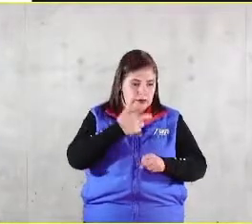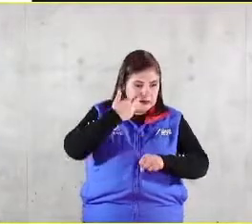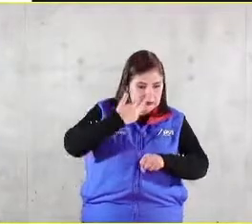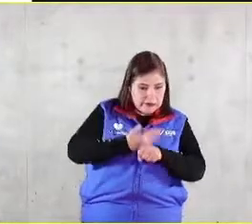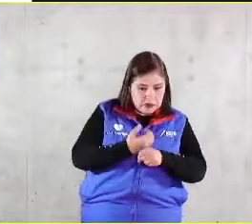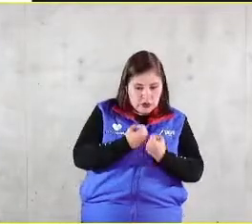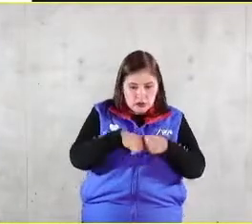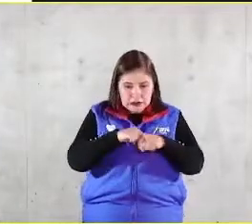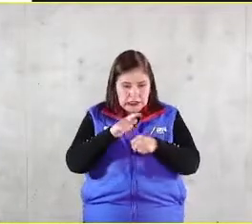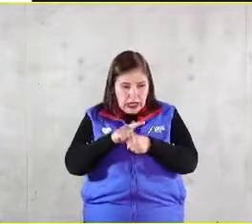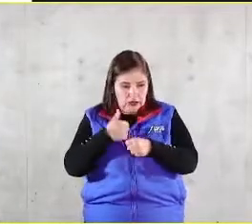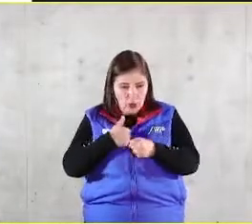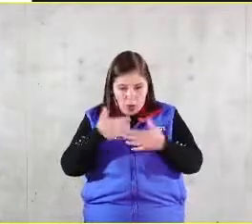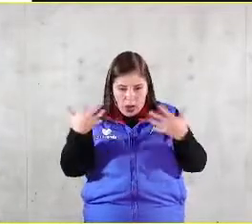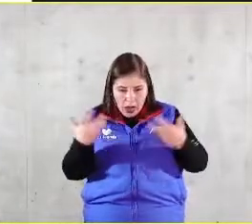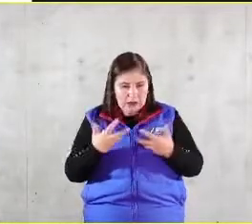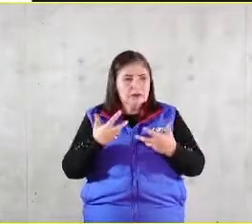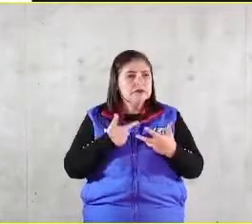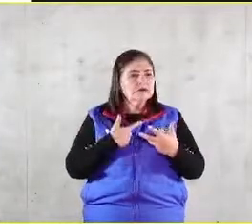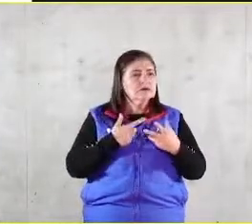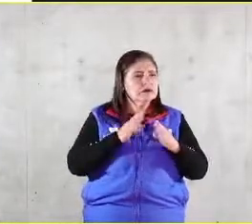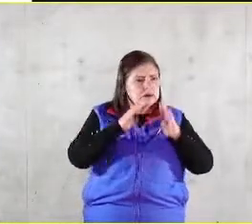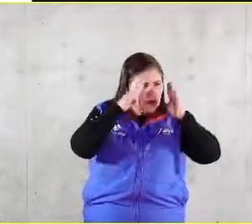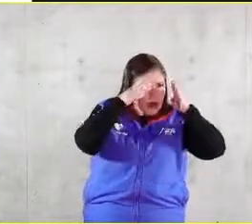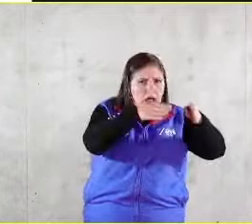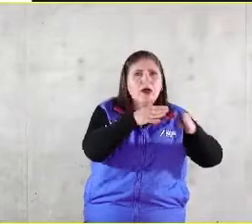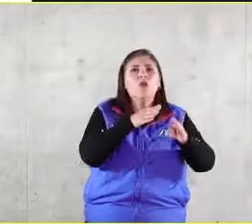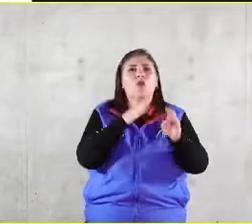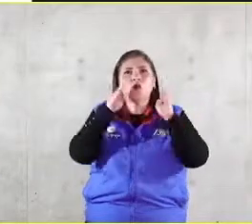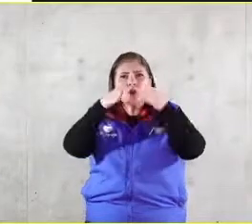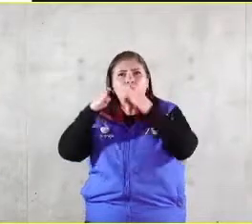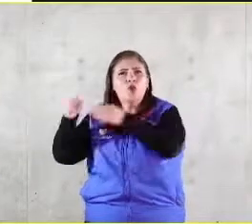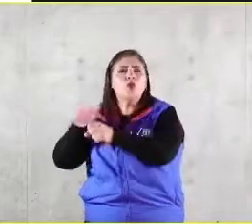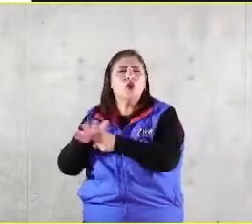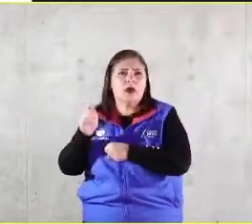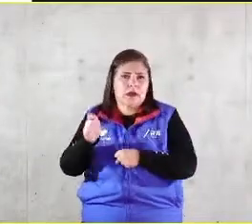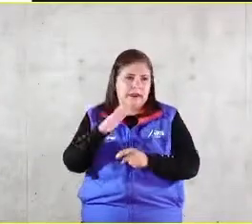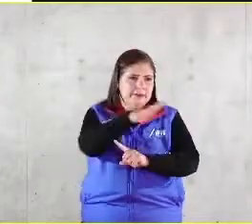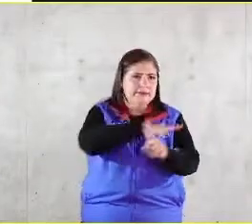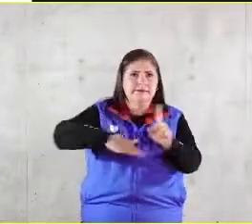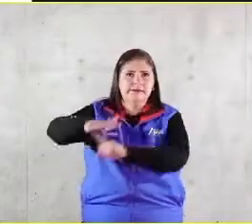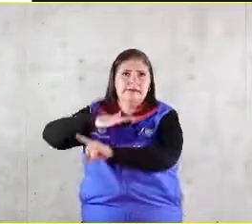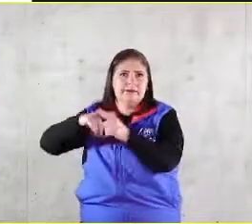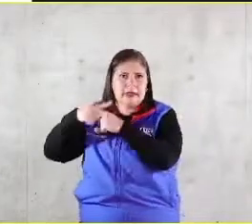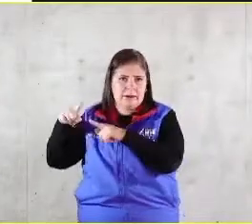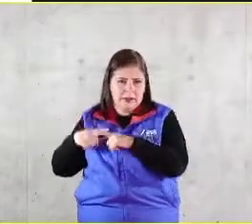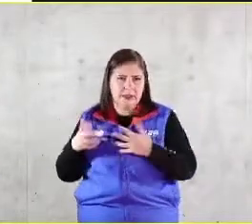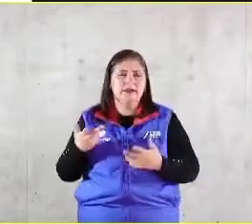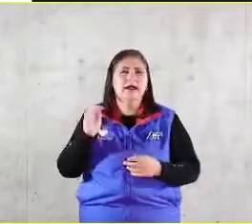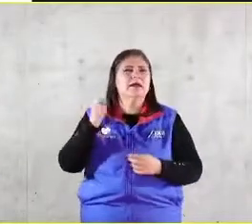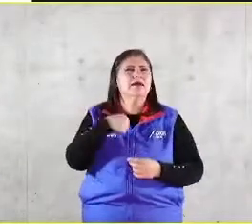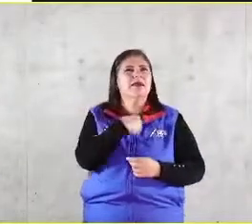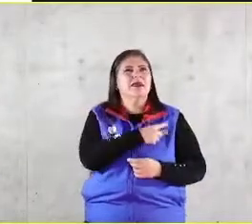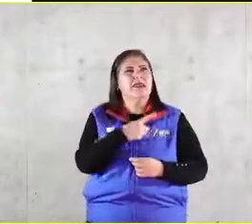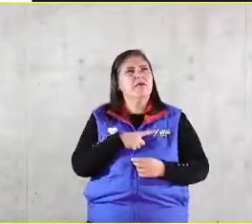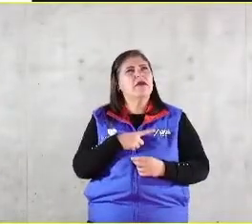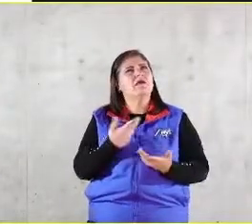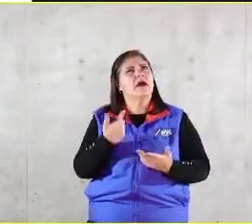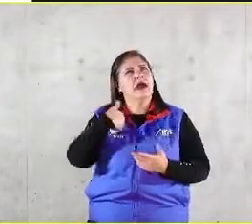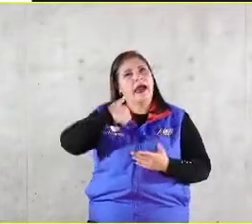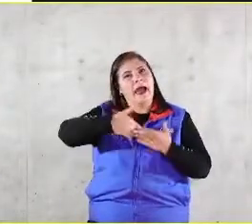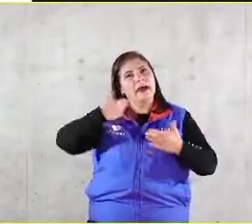responsabilidad social se utiliza en distintos en distintos ámbitos hay definir con claridad siempre a qué personas quiero servir